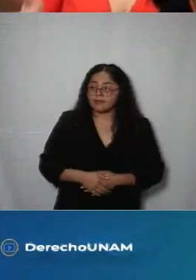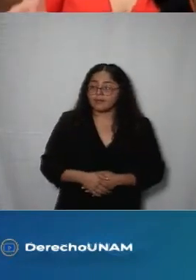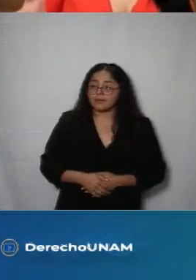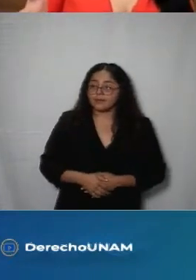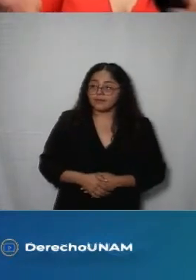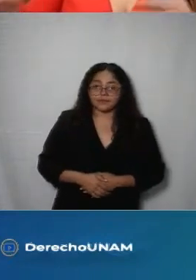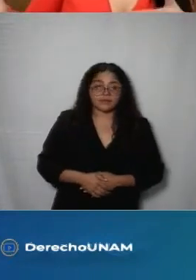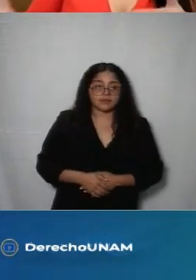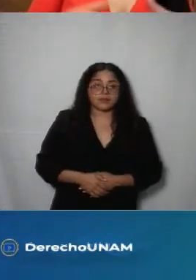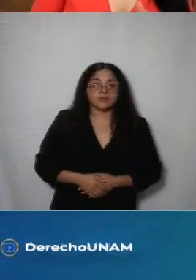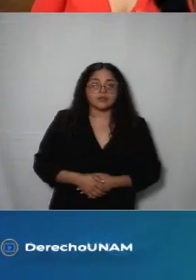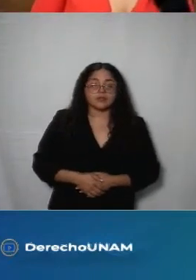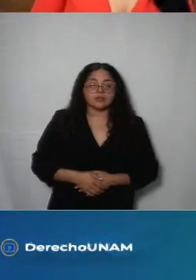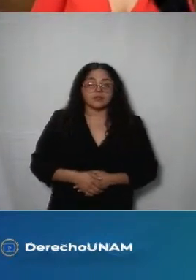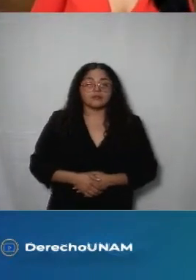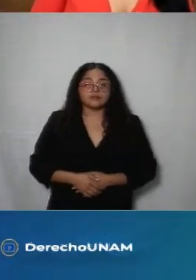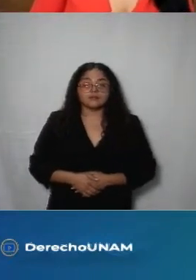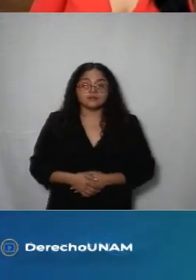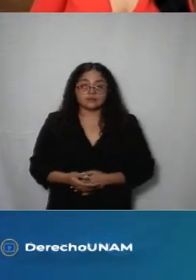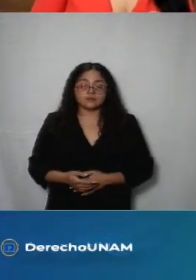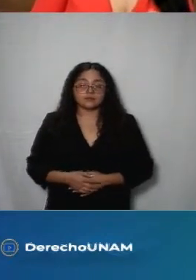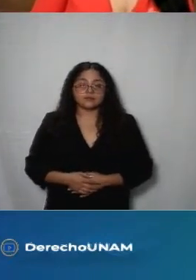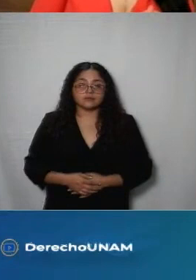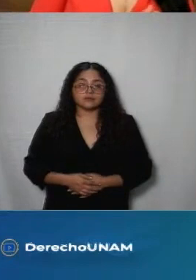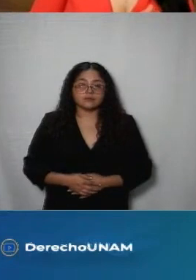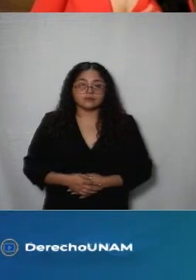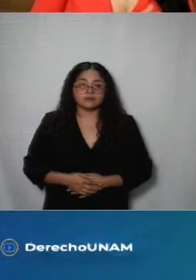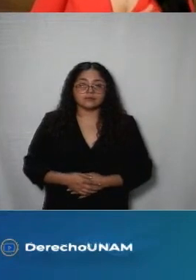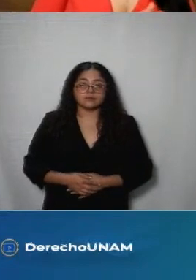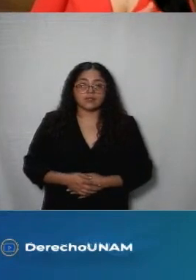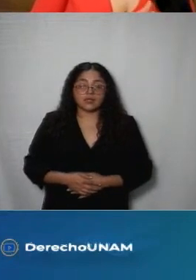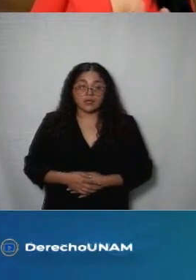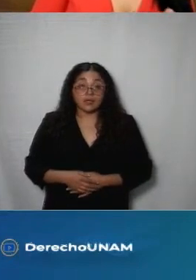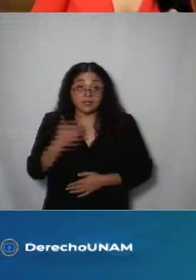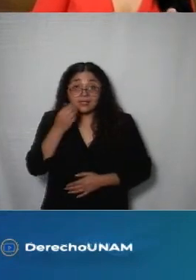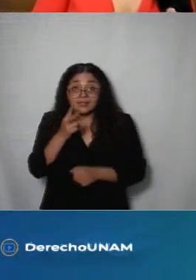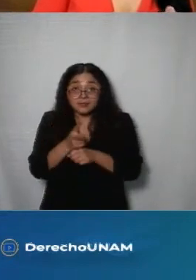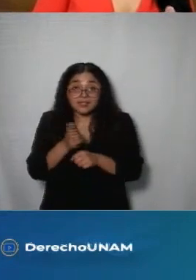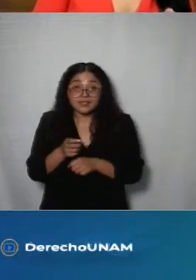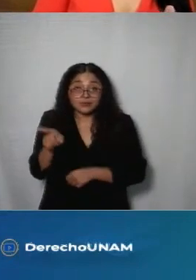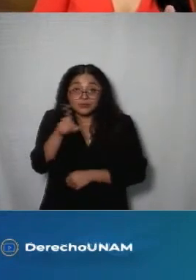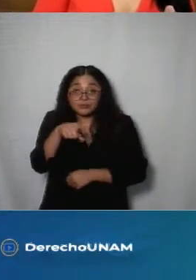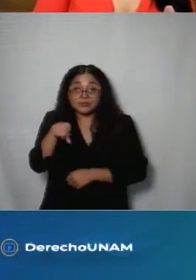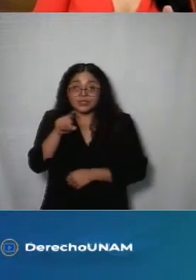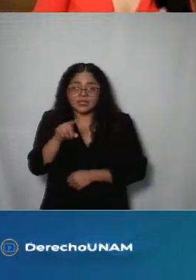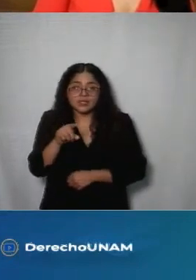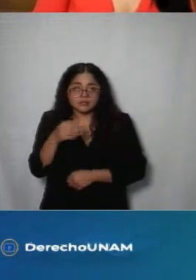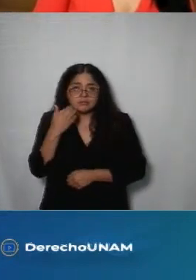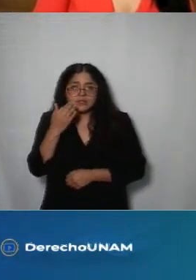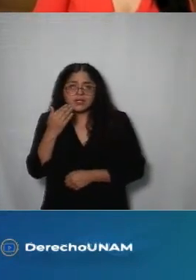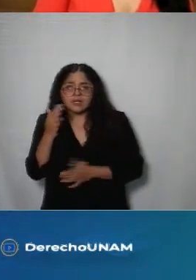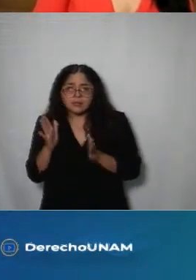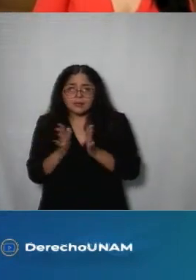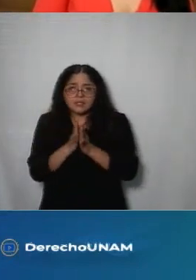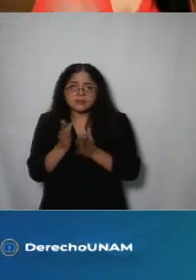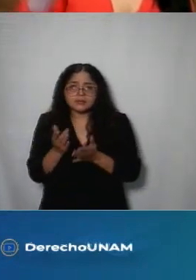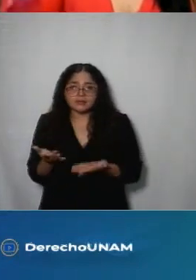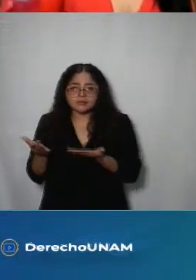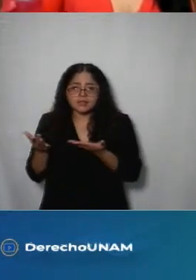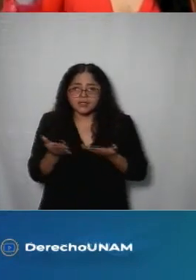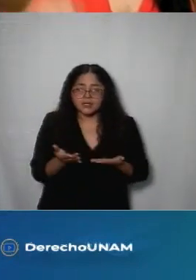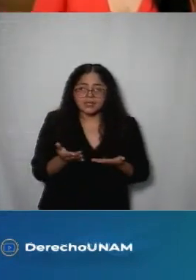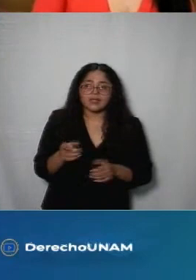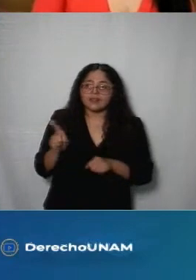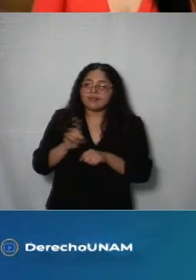también obra en instituciones privadas entonces los invitamos aprovechamos para hacer esta invitación y que nos acompañen el próximo